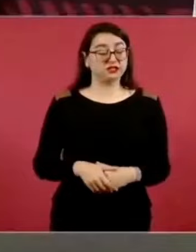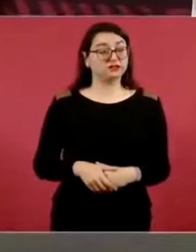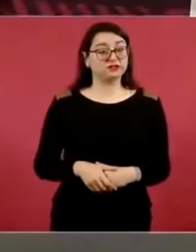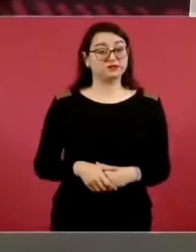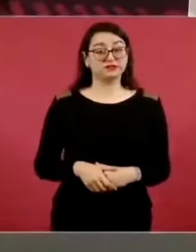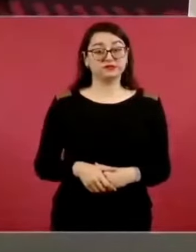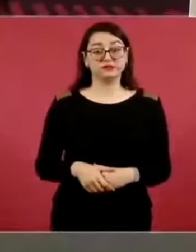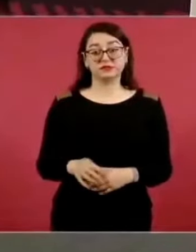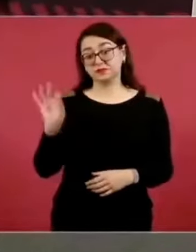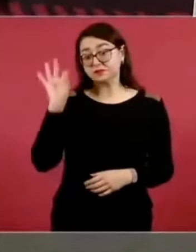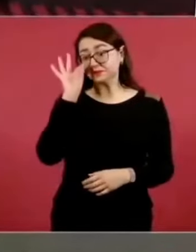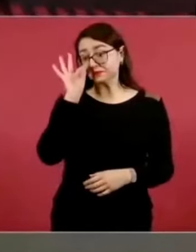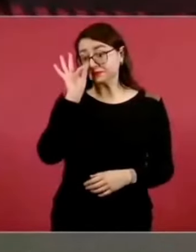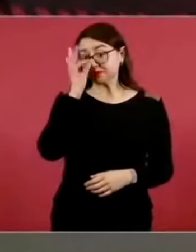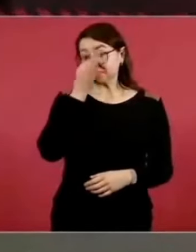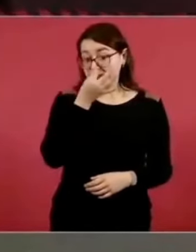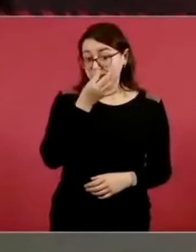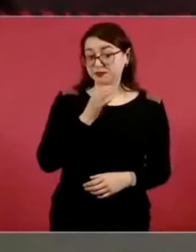fresas,